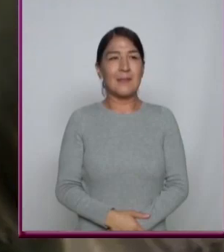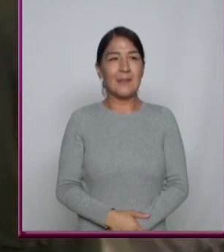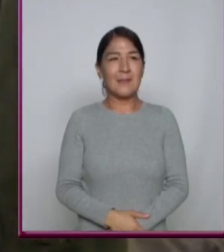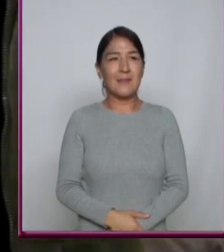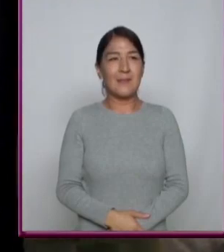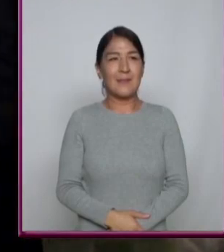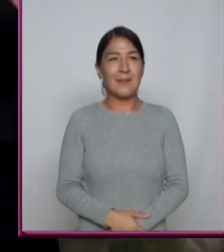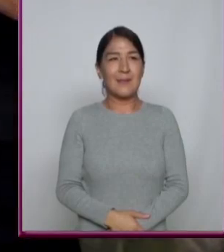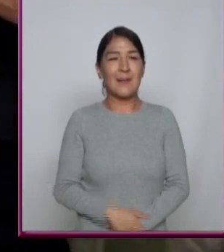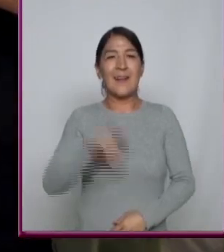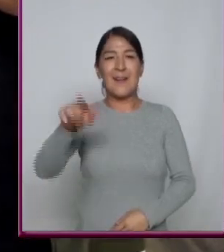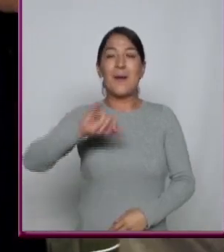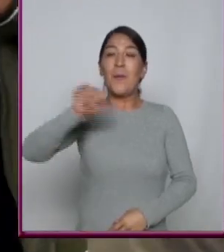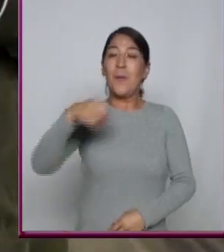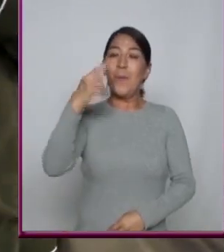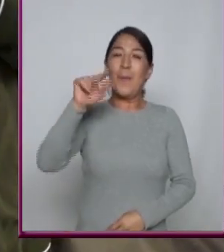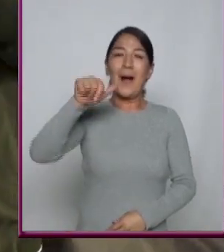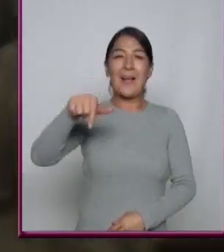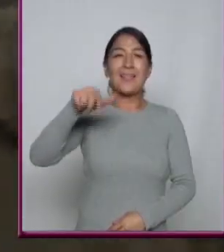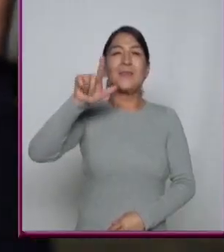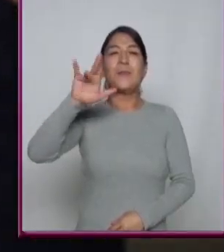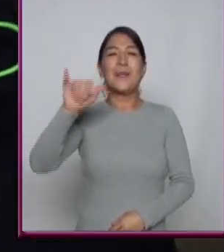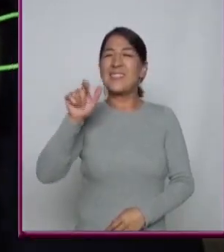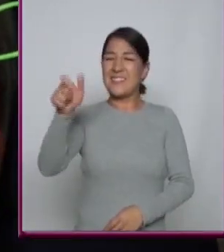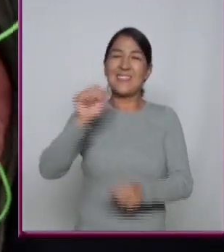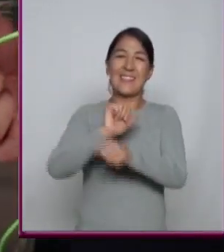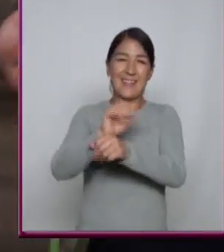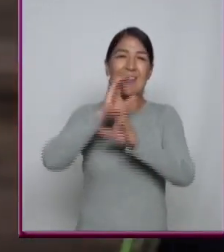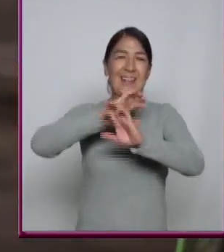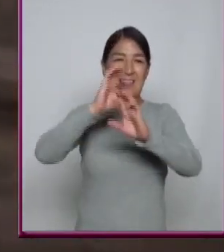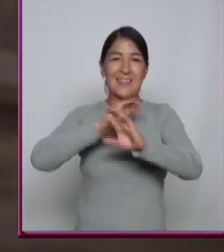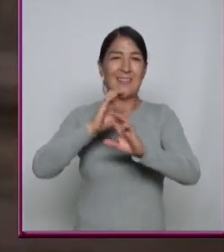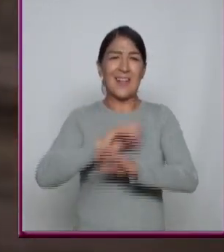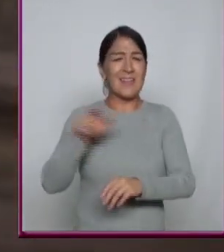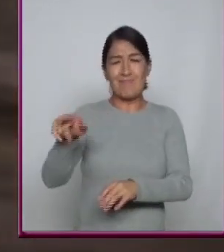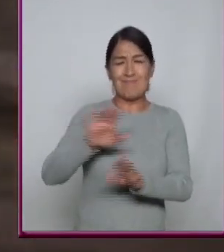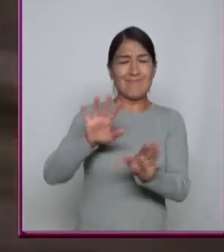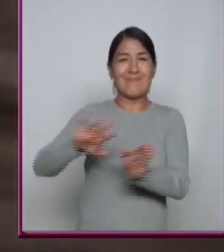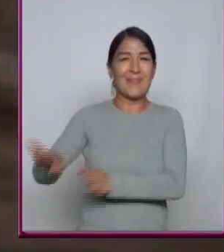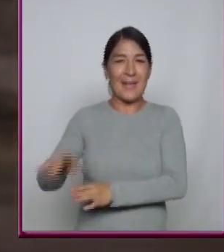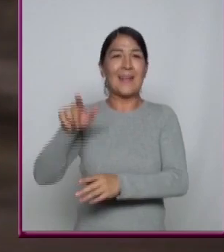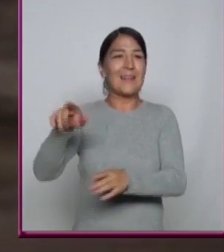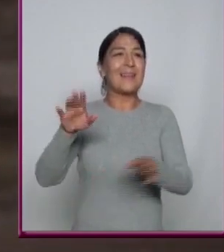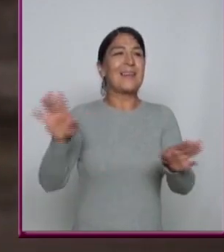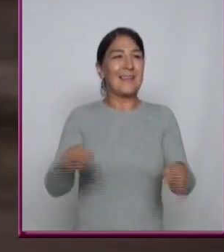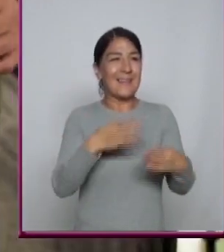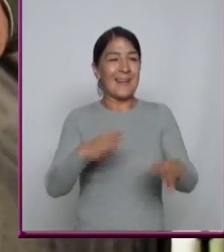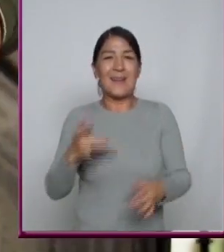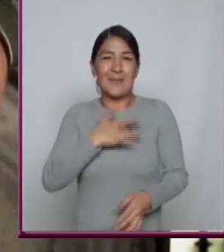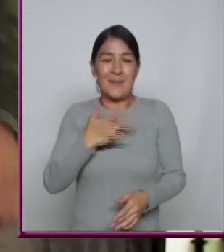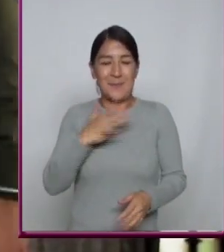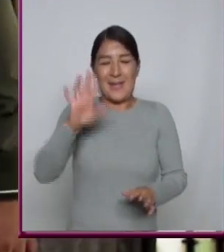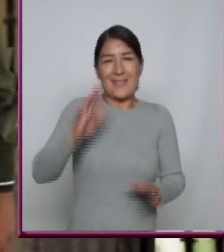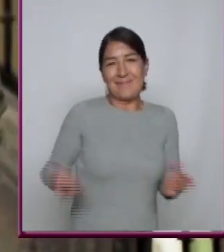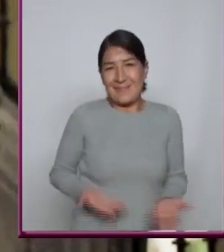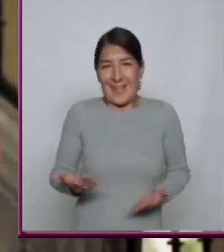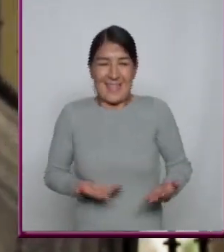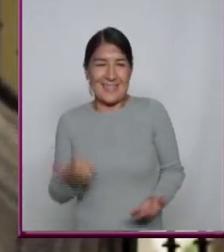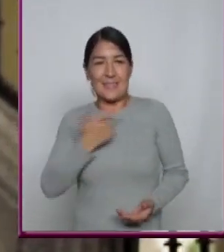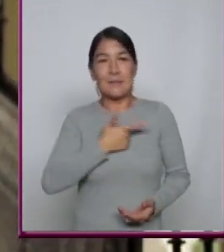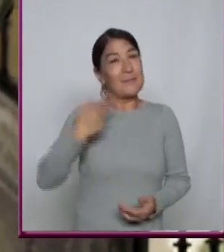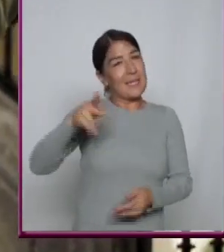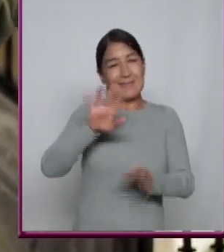Juan Luis Guerra y esas 440 a mamá le encanta Bueno, no la culpo, tiene unas rolas con un ritmo bien sabroso Pero